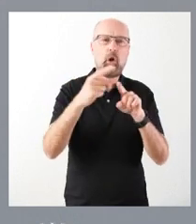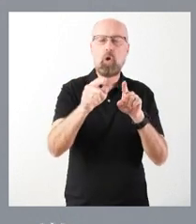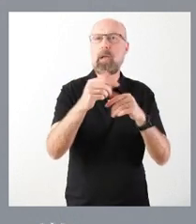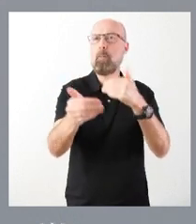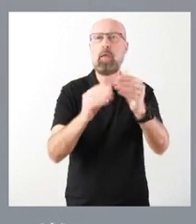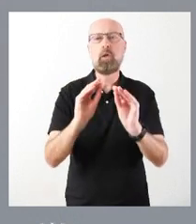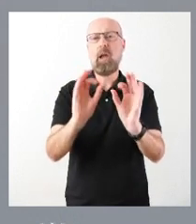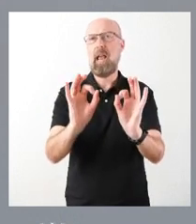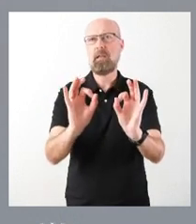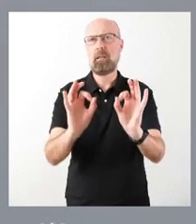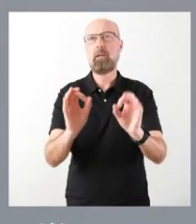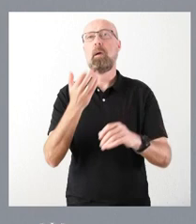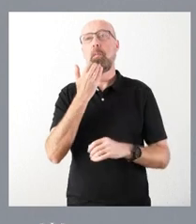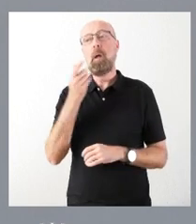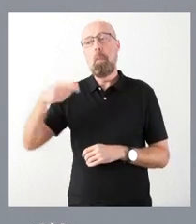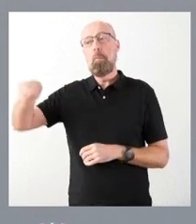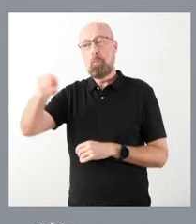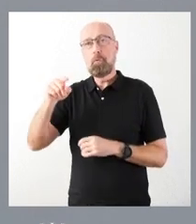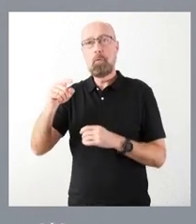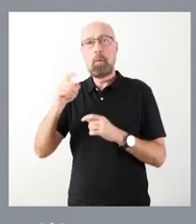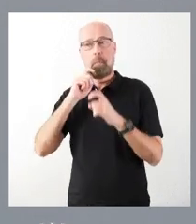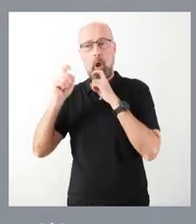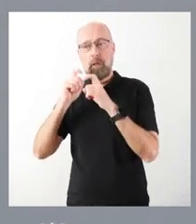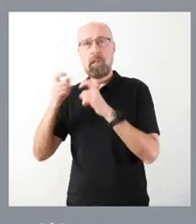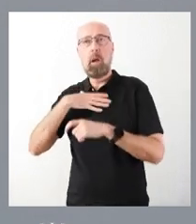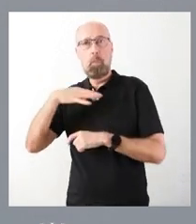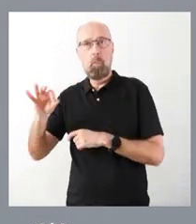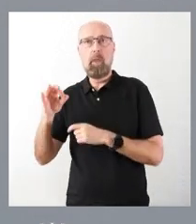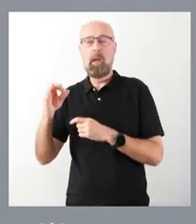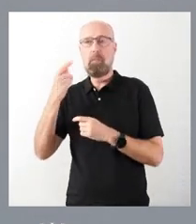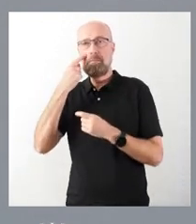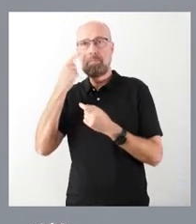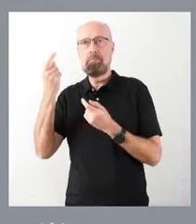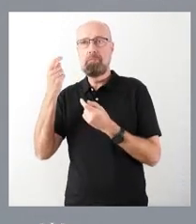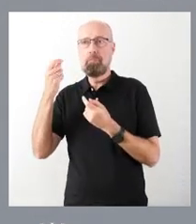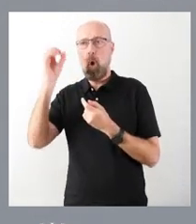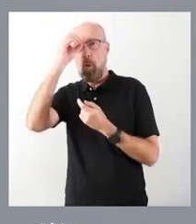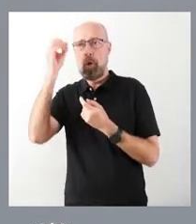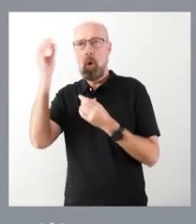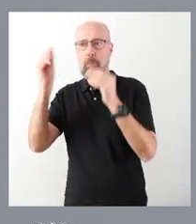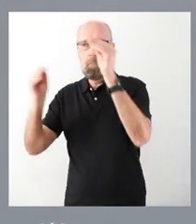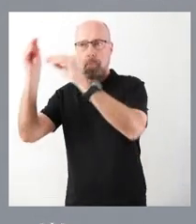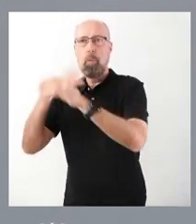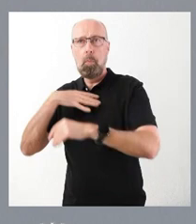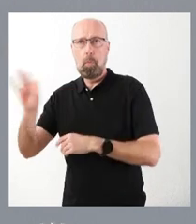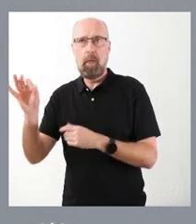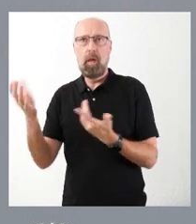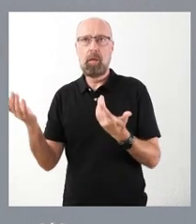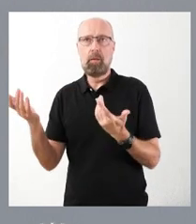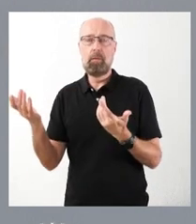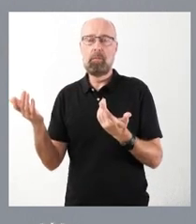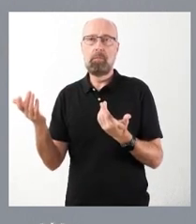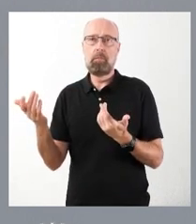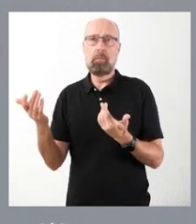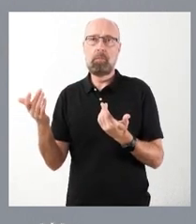y más posibilidad de hacer esa valoración y esa interpretación, que seguro que no es muy distinta de la